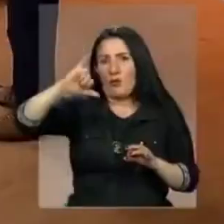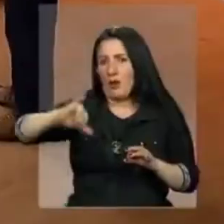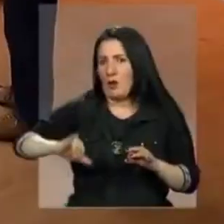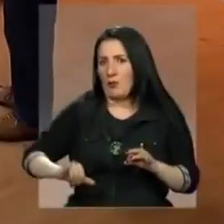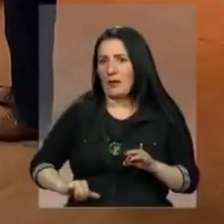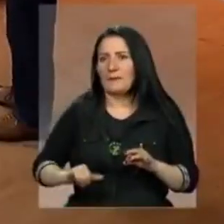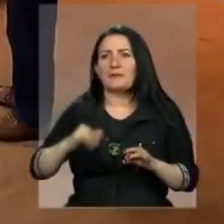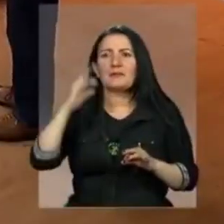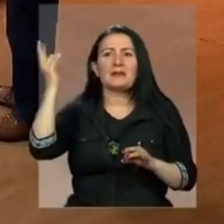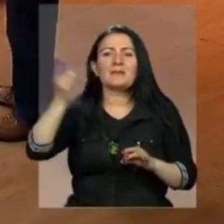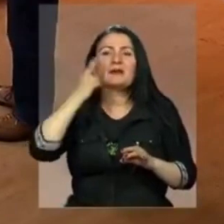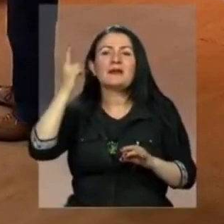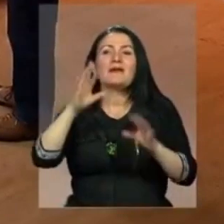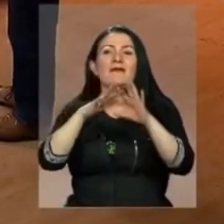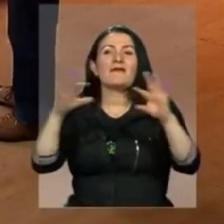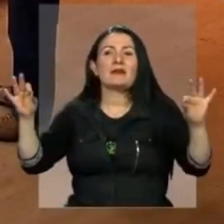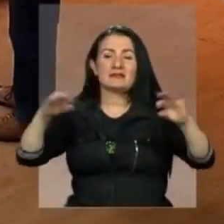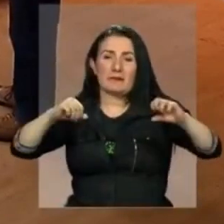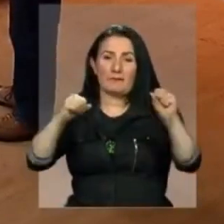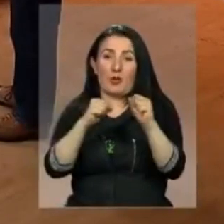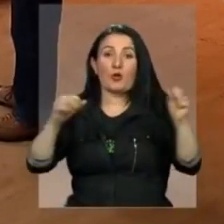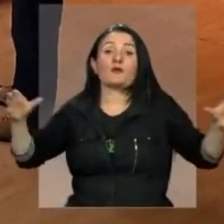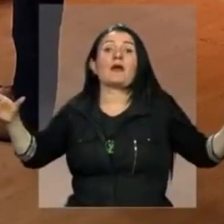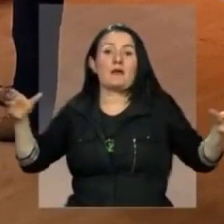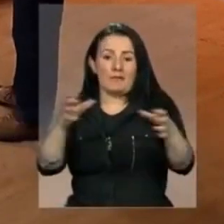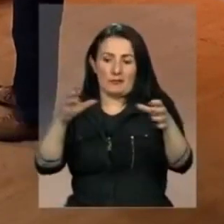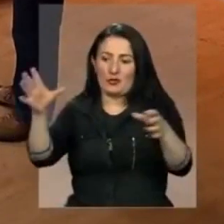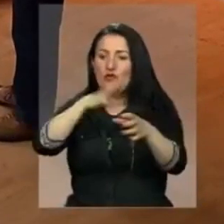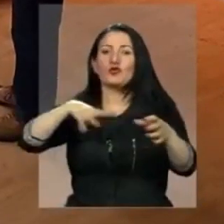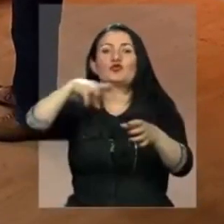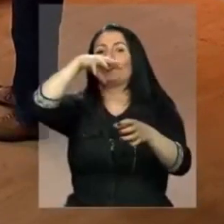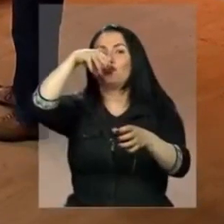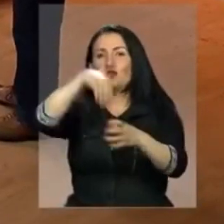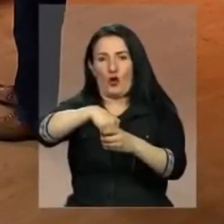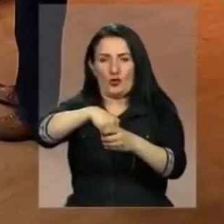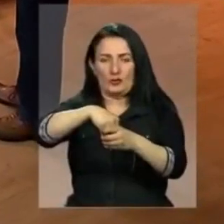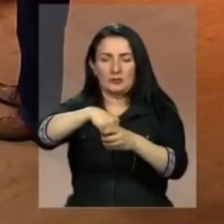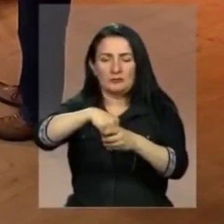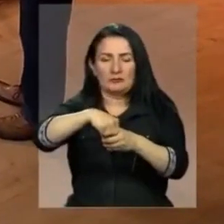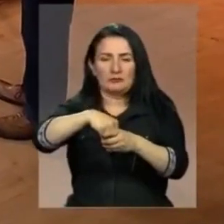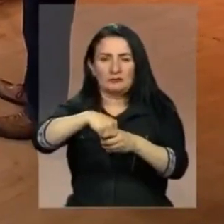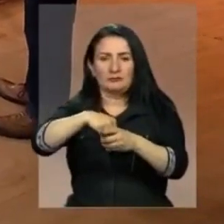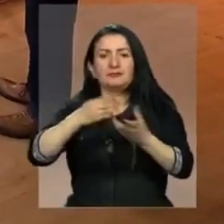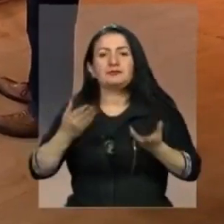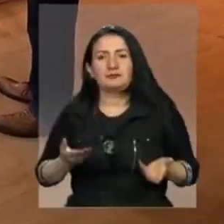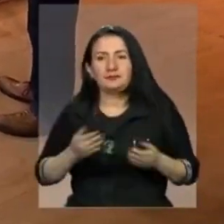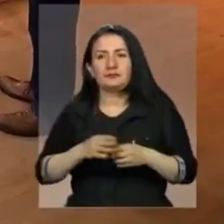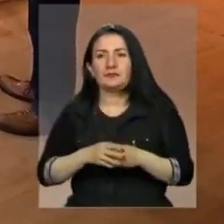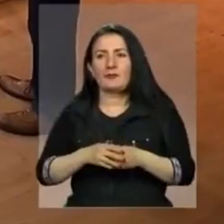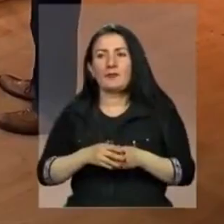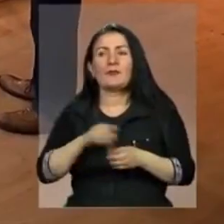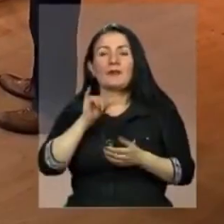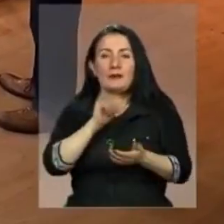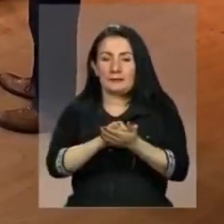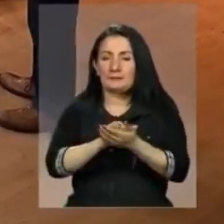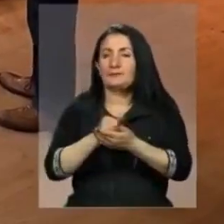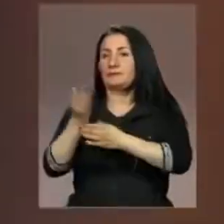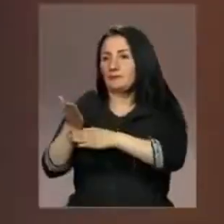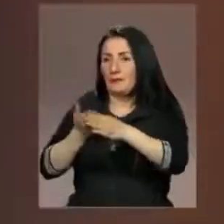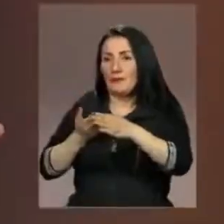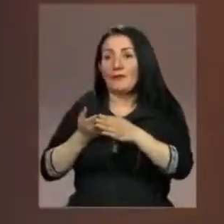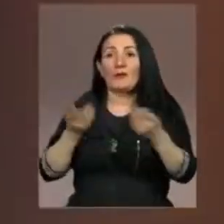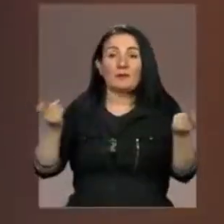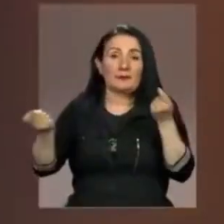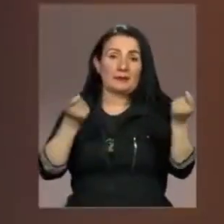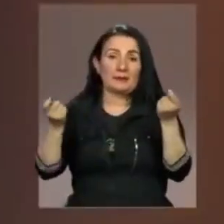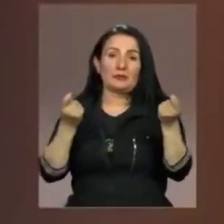estoy repitiendo mucho una frase, en Bogotá tenemos que caber todos, todos tenemos que caber en Bogotá. Y eso exige, bueno, un